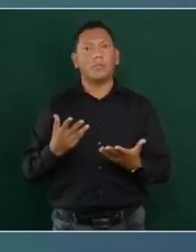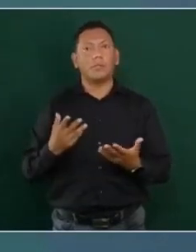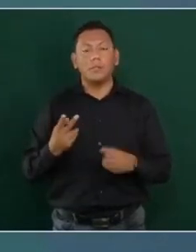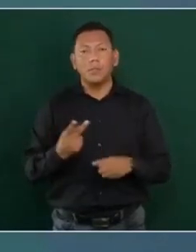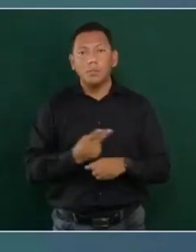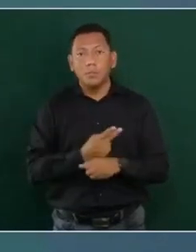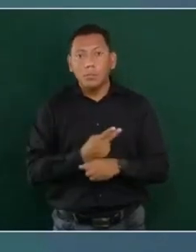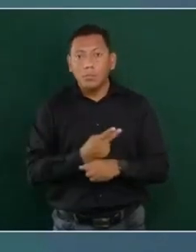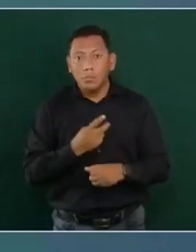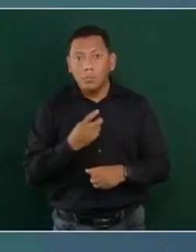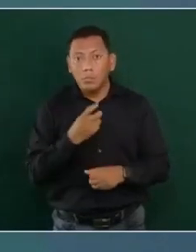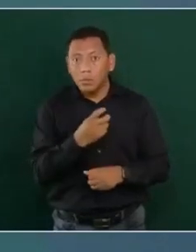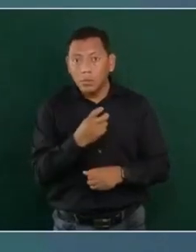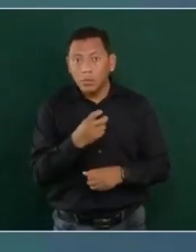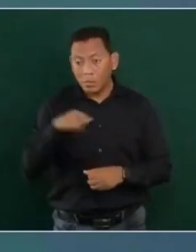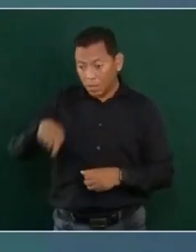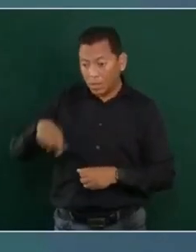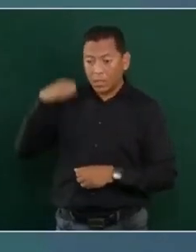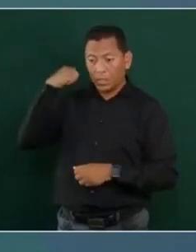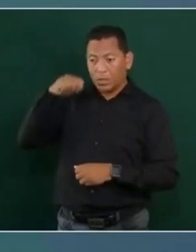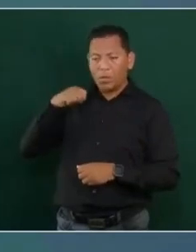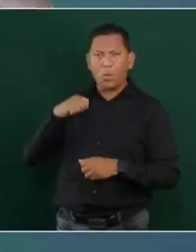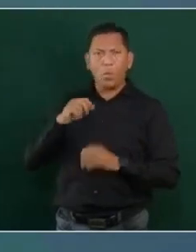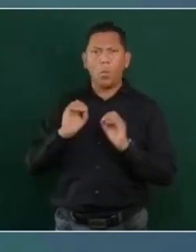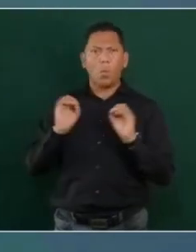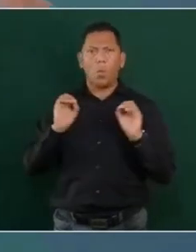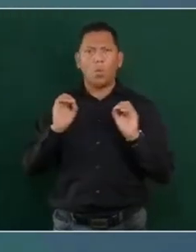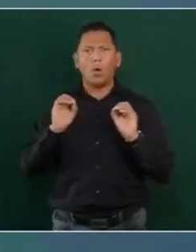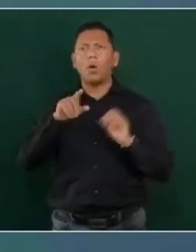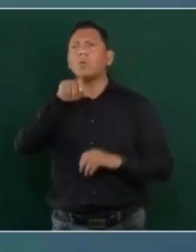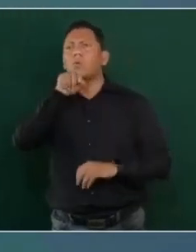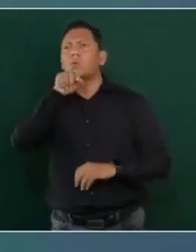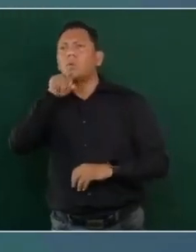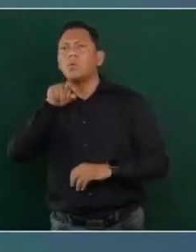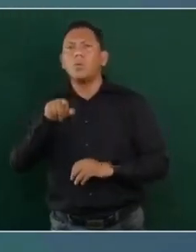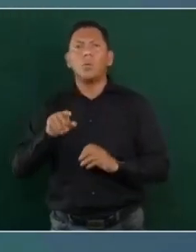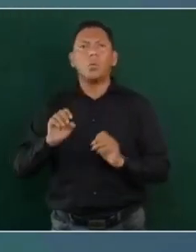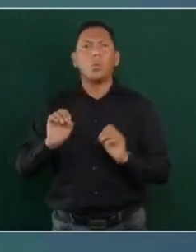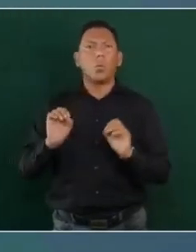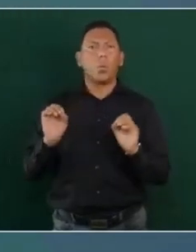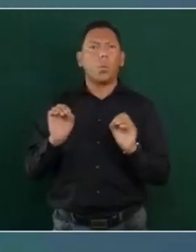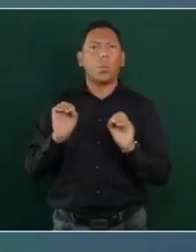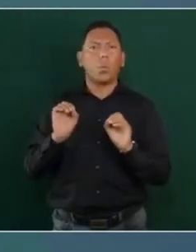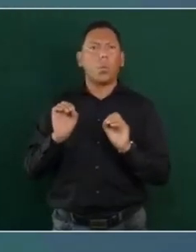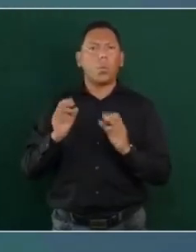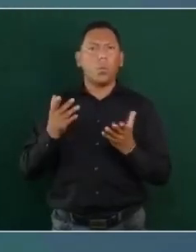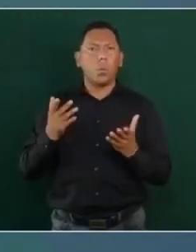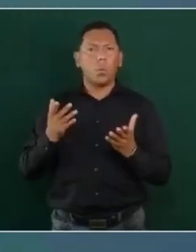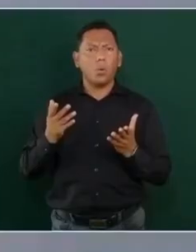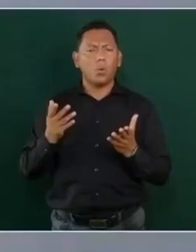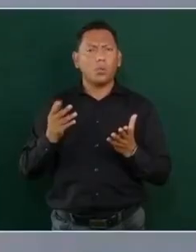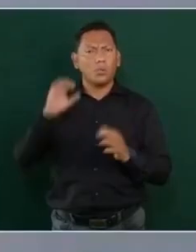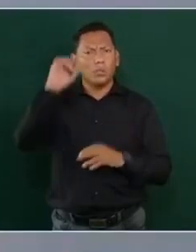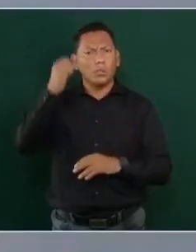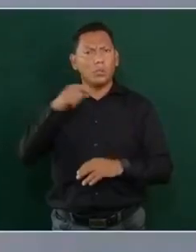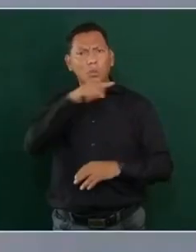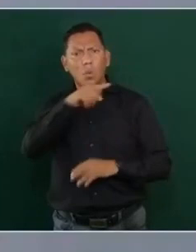Eso no se da en Tabasco, es más, no se da en Jalisco, no se da en Sinaloa.